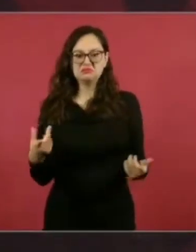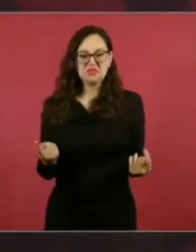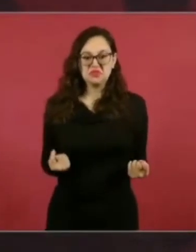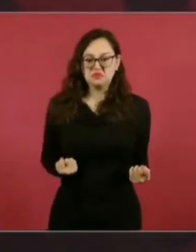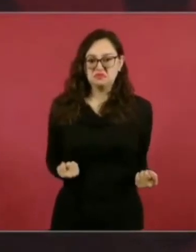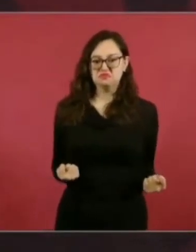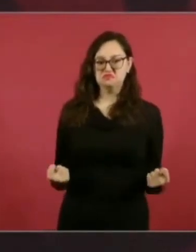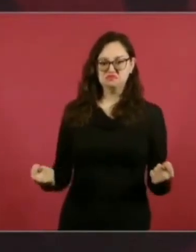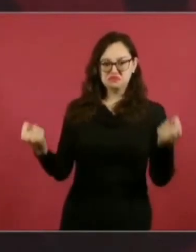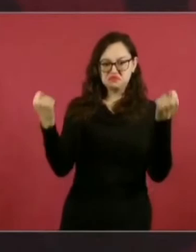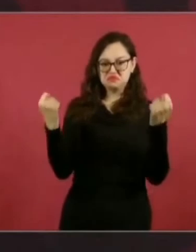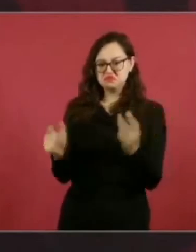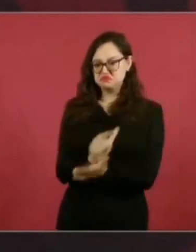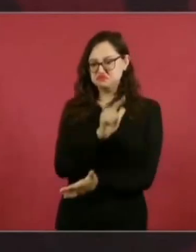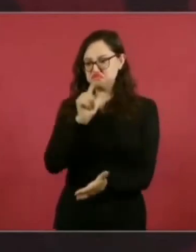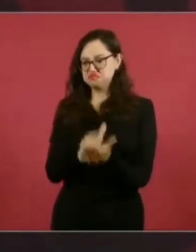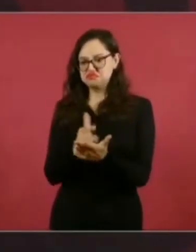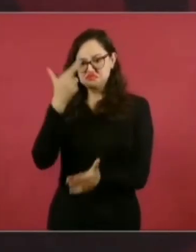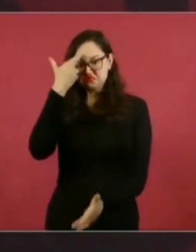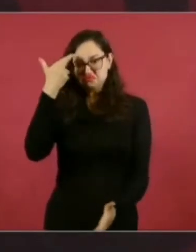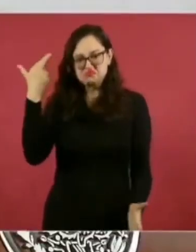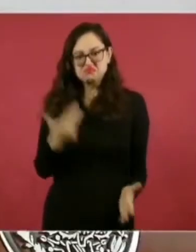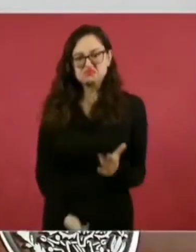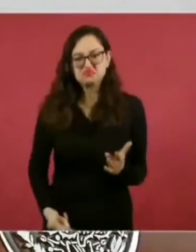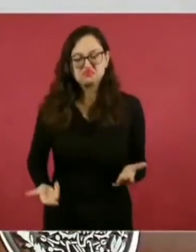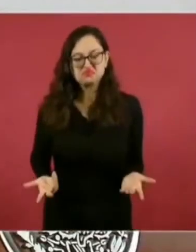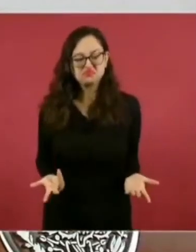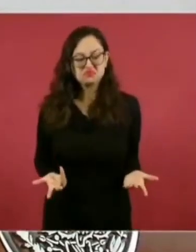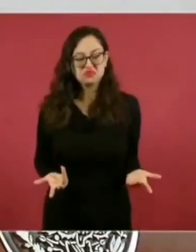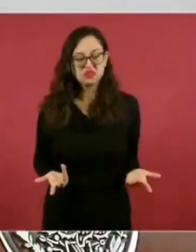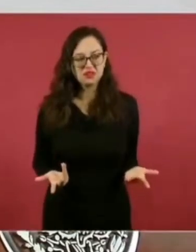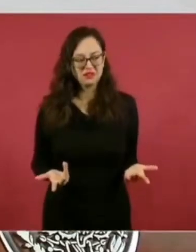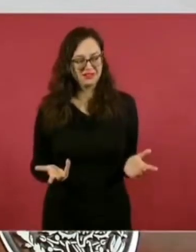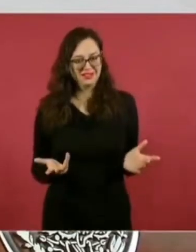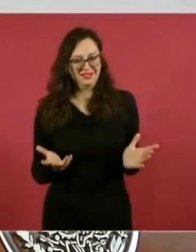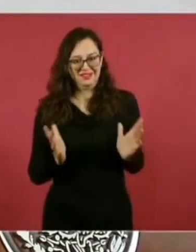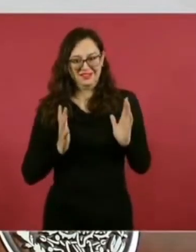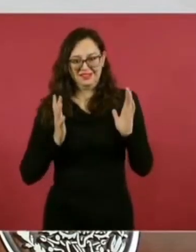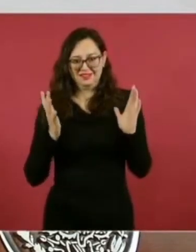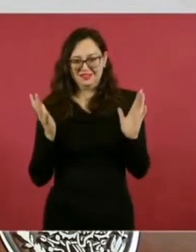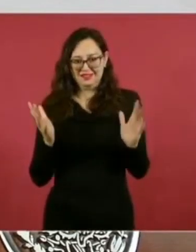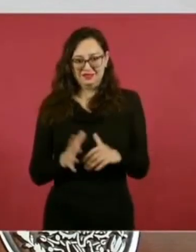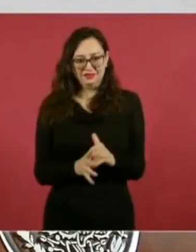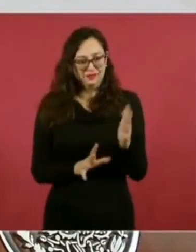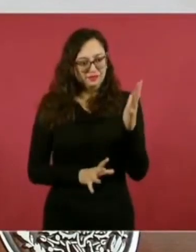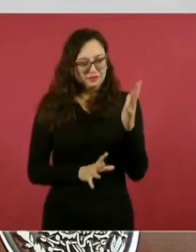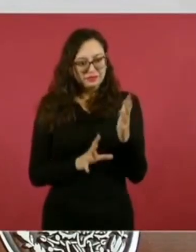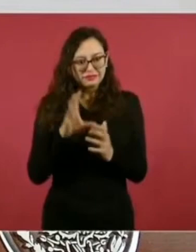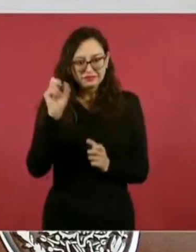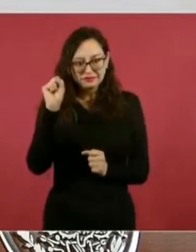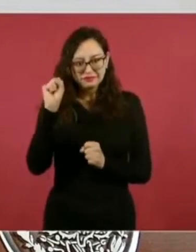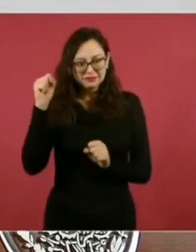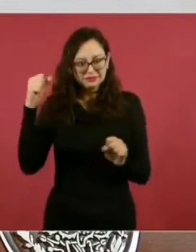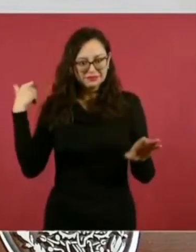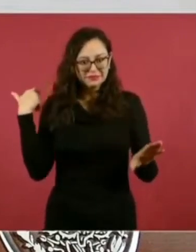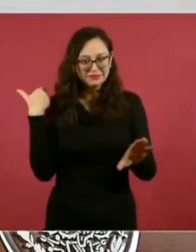ilegal que viola la Constitución,